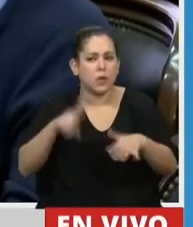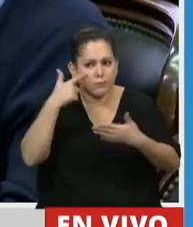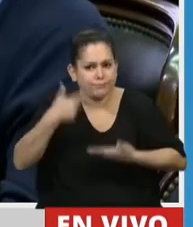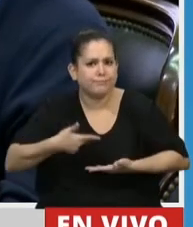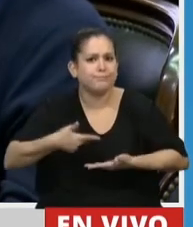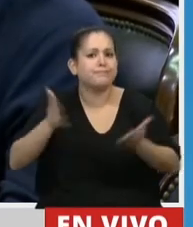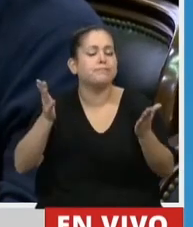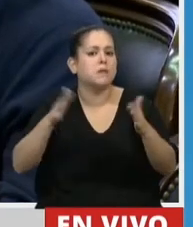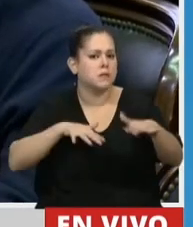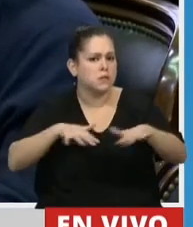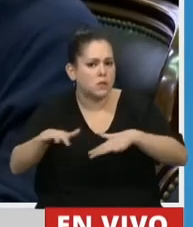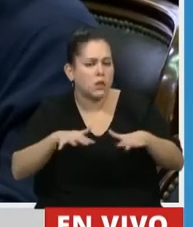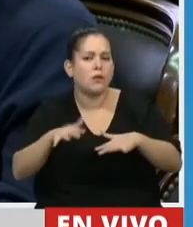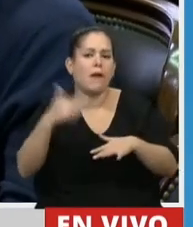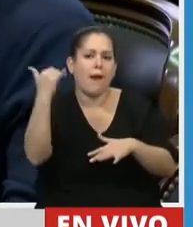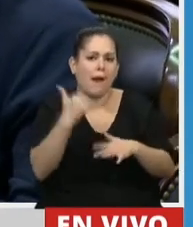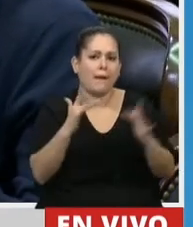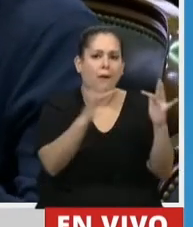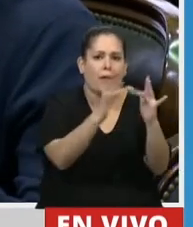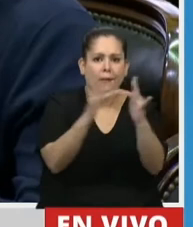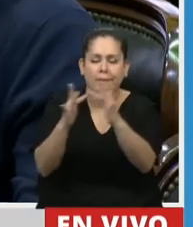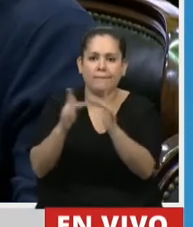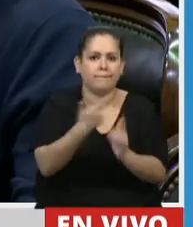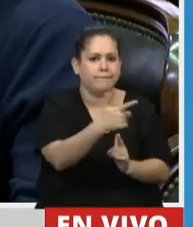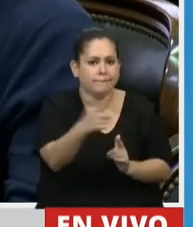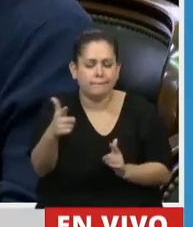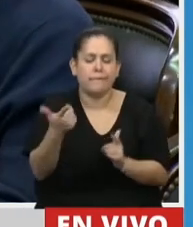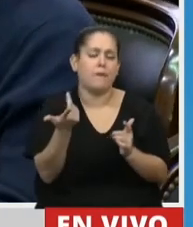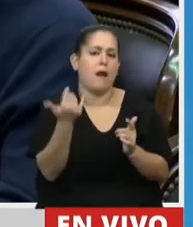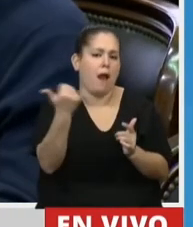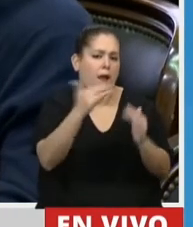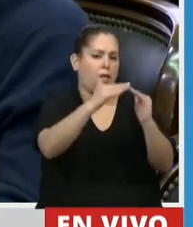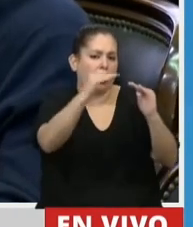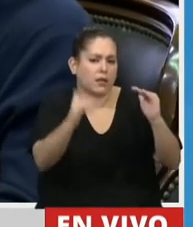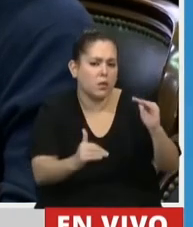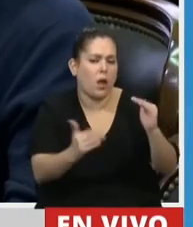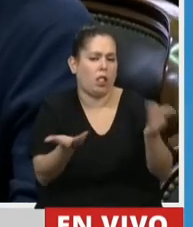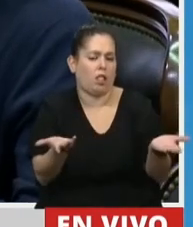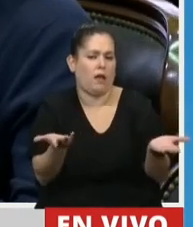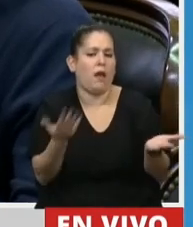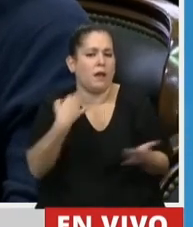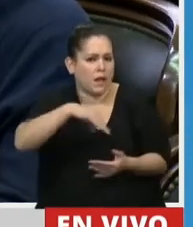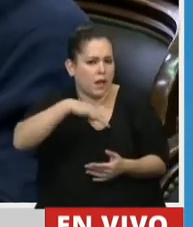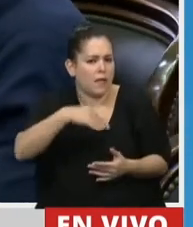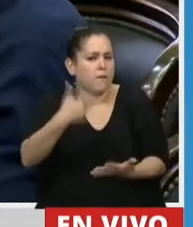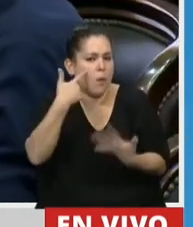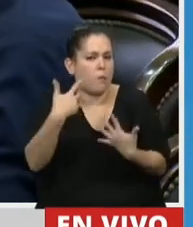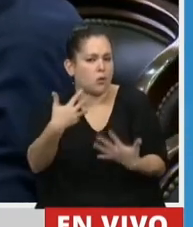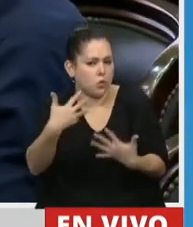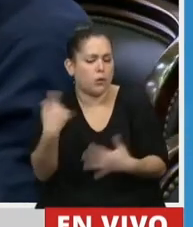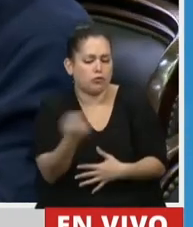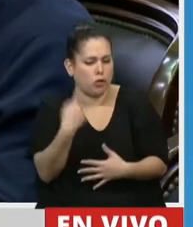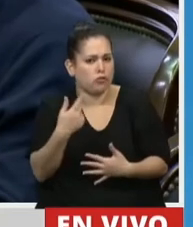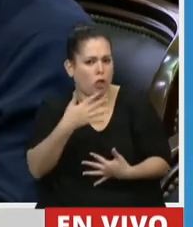la brecha digital y ciertas desigualdades y que tenemos que, por supuesto, asumir un